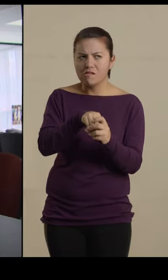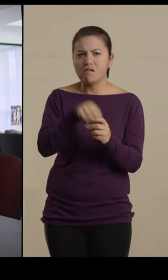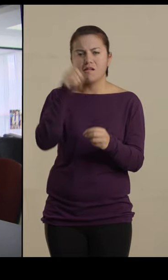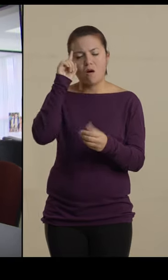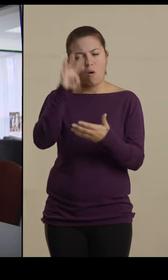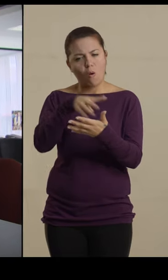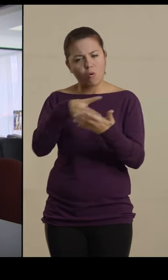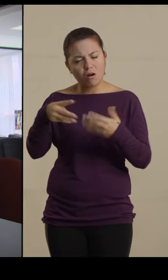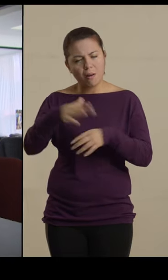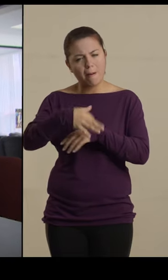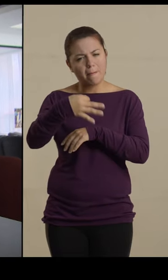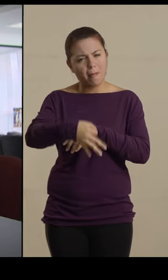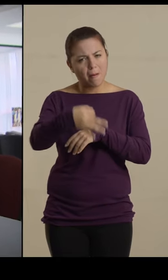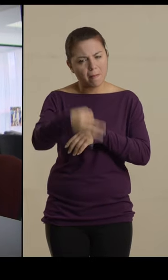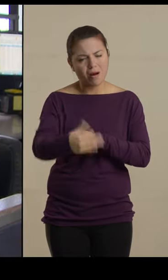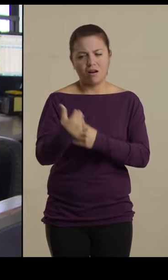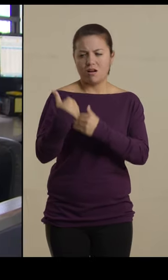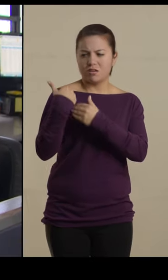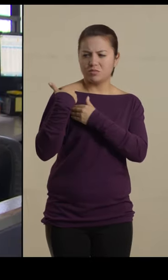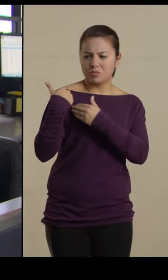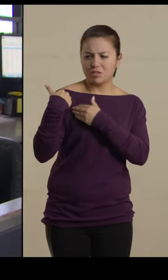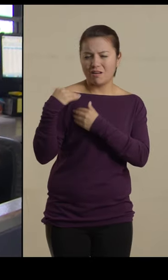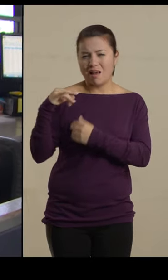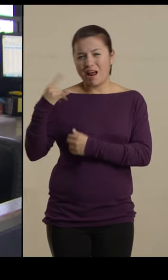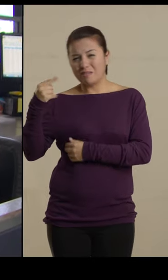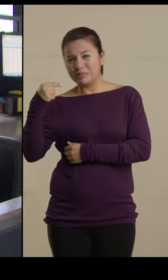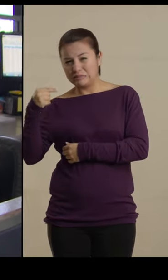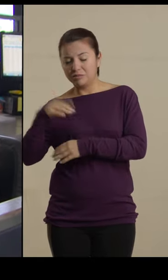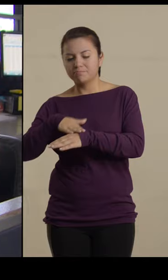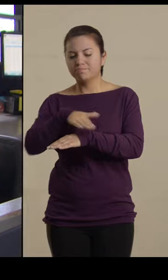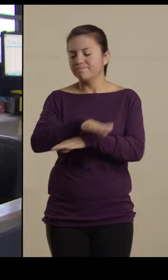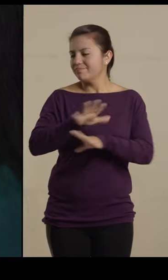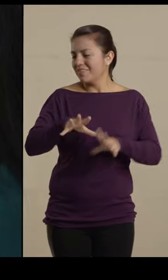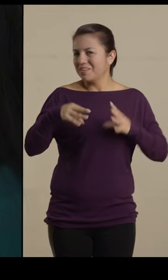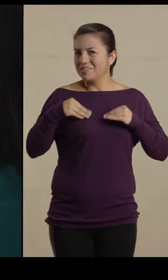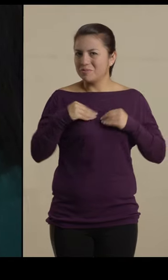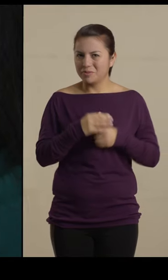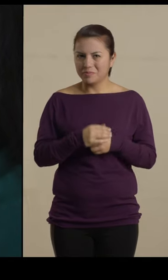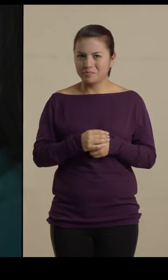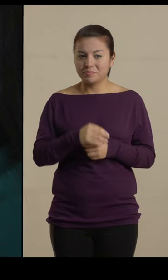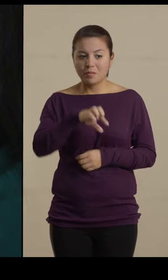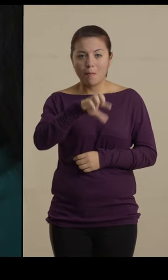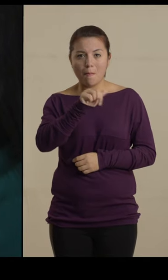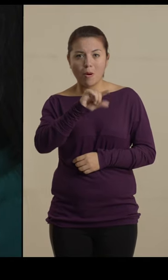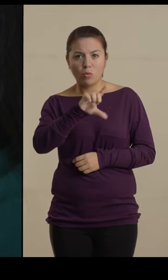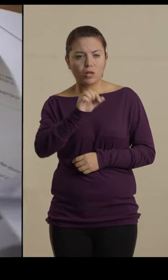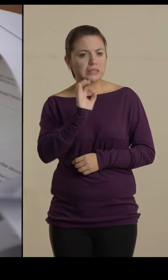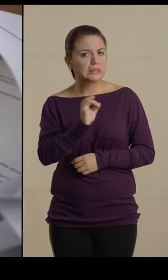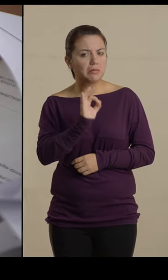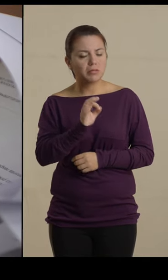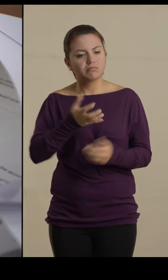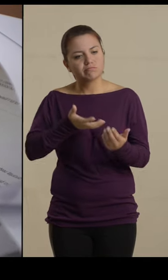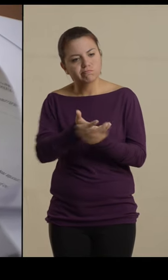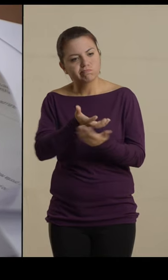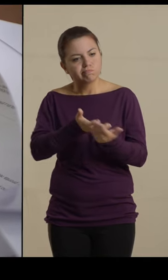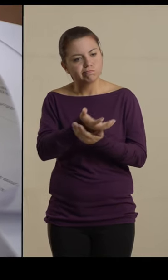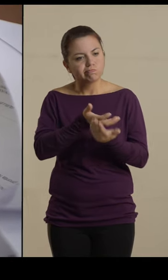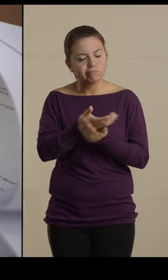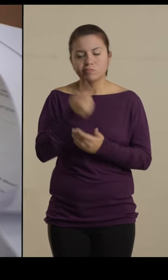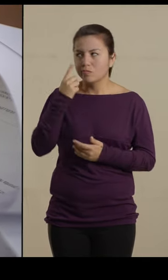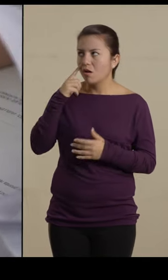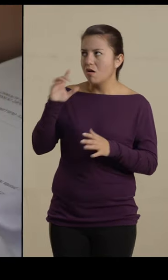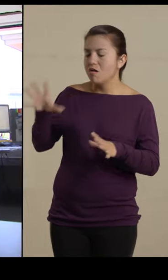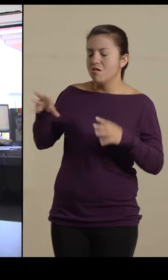responsabilidades, asumir consecuencias cuando algo no sale bien. Paula siempre recibe las críticas con buen agrado y siempre